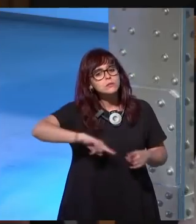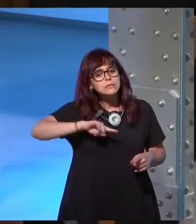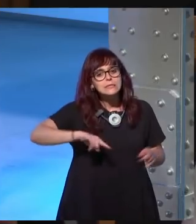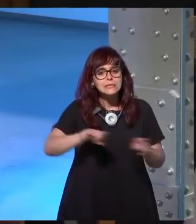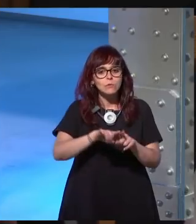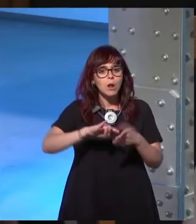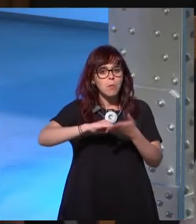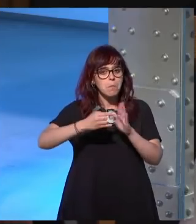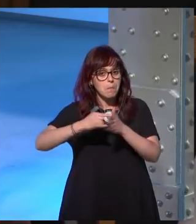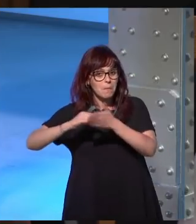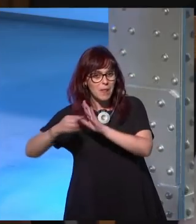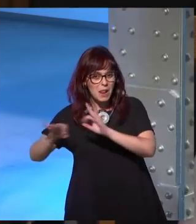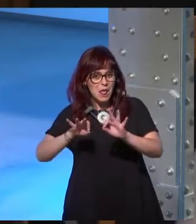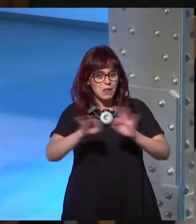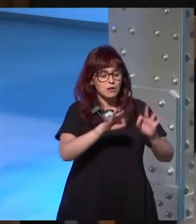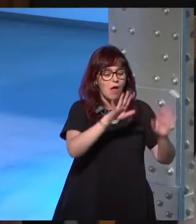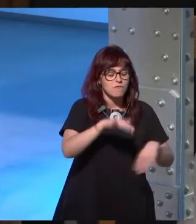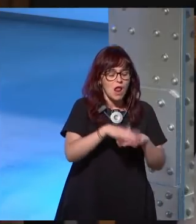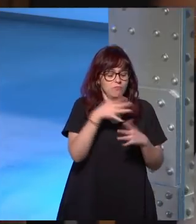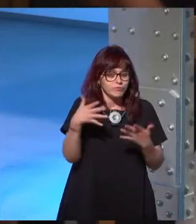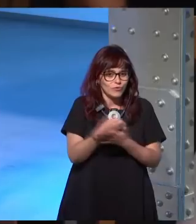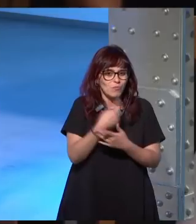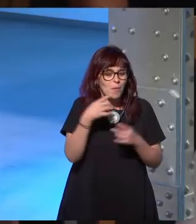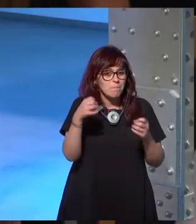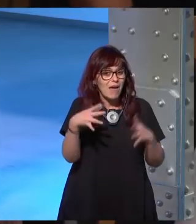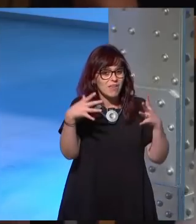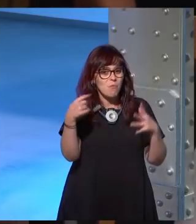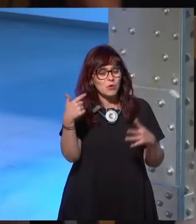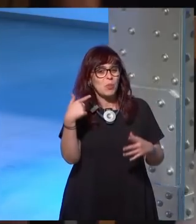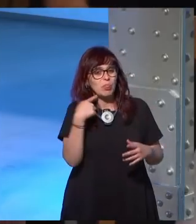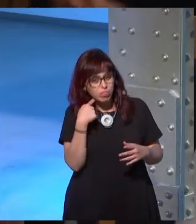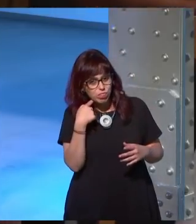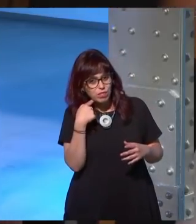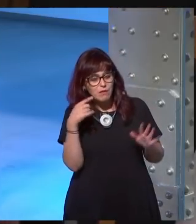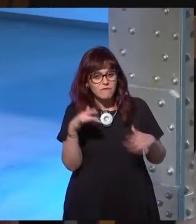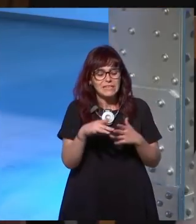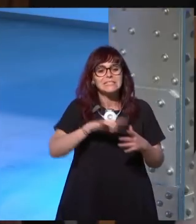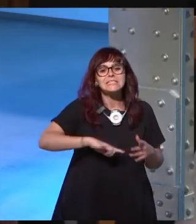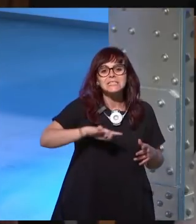sientes que al haber planeado tanto al haber planificado tanto como que pierdes cierta magia y muchas veces sientes como escritor que